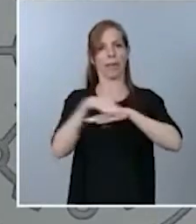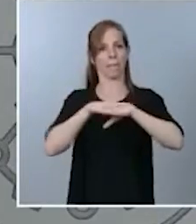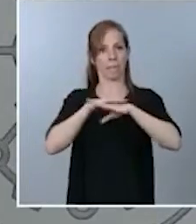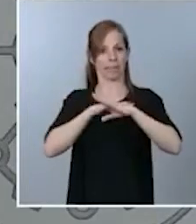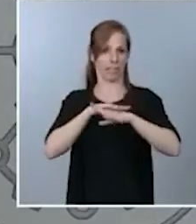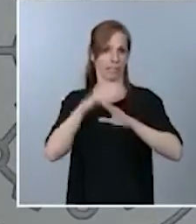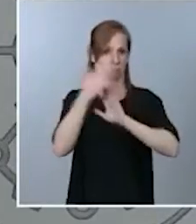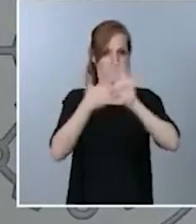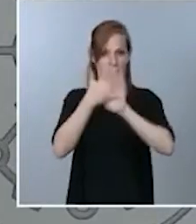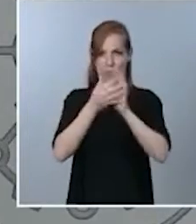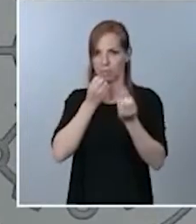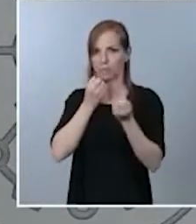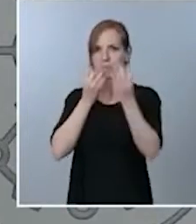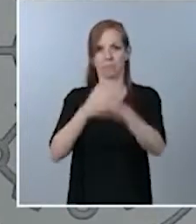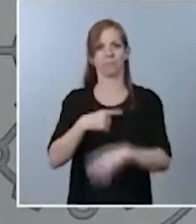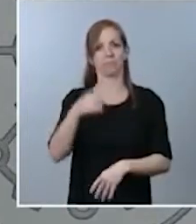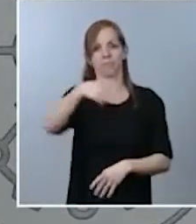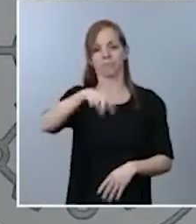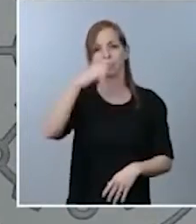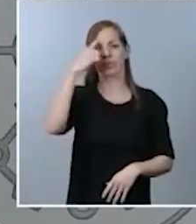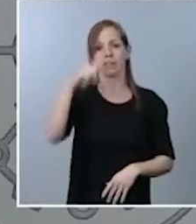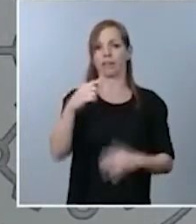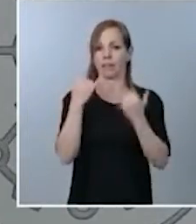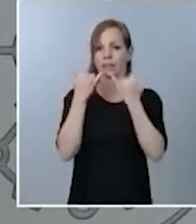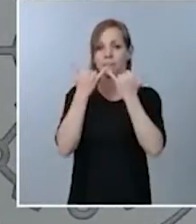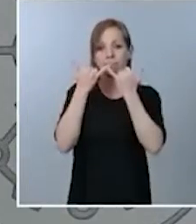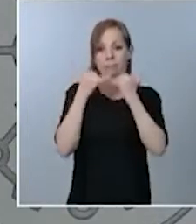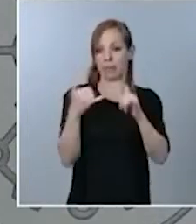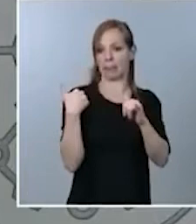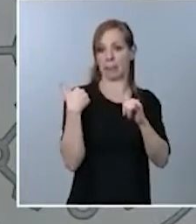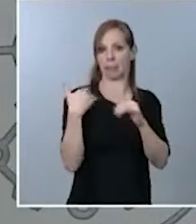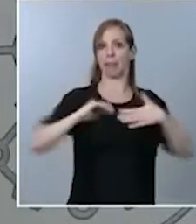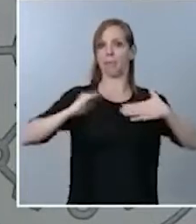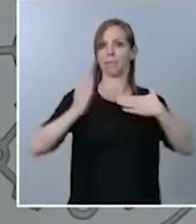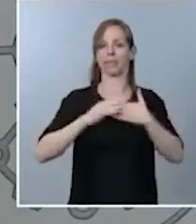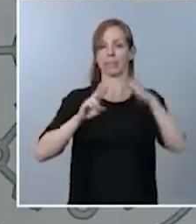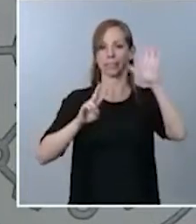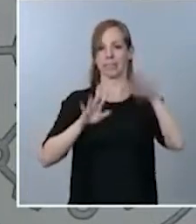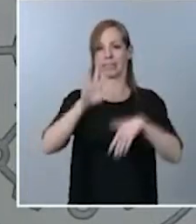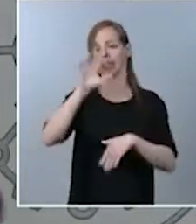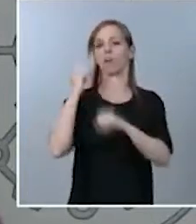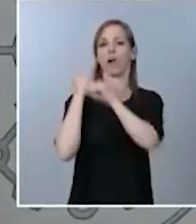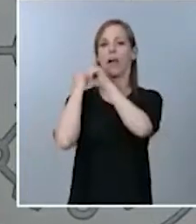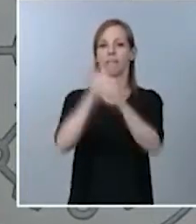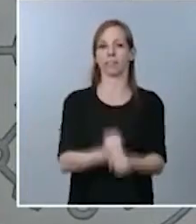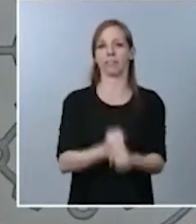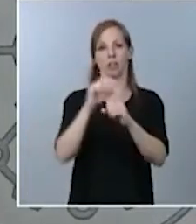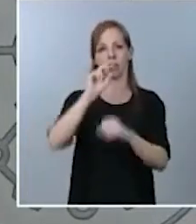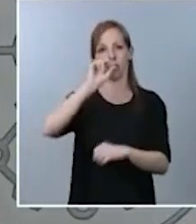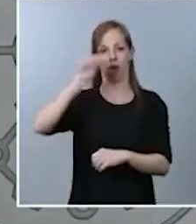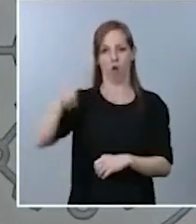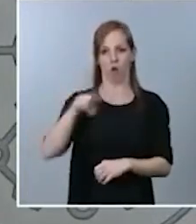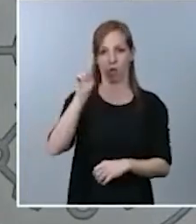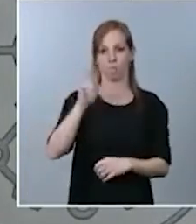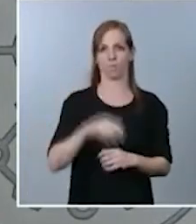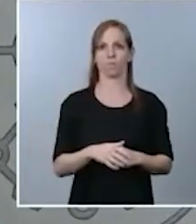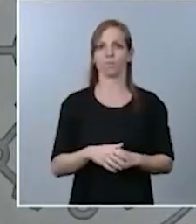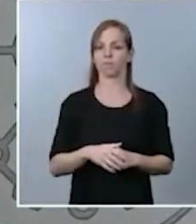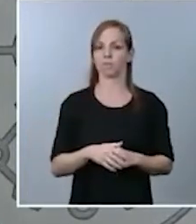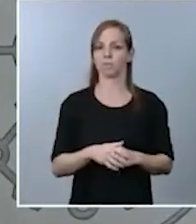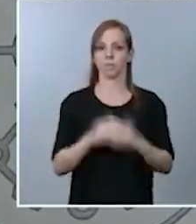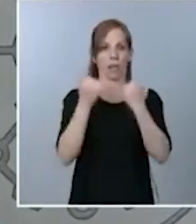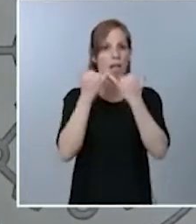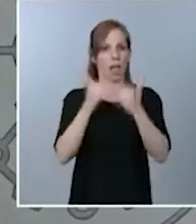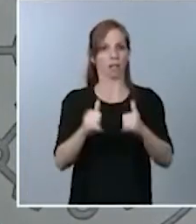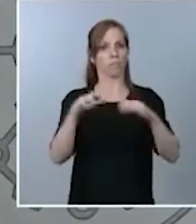saben que acaba de terminar el acto del 75 aniversario de las Naciones Unidas, un acto que se ha celebrado en el Palacio del